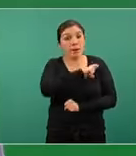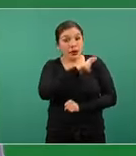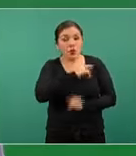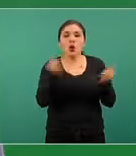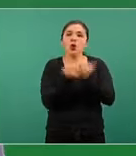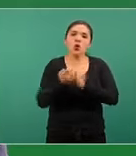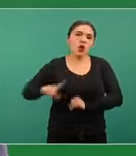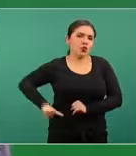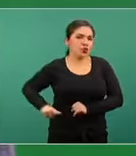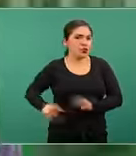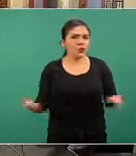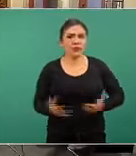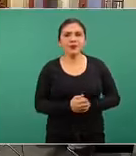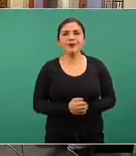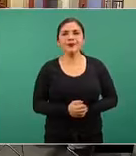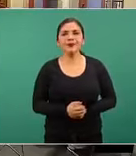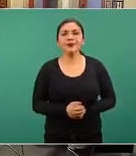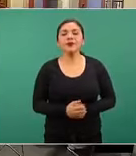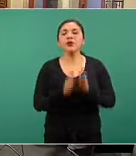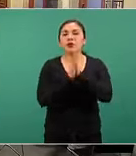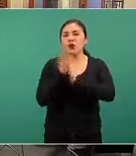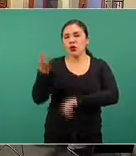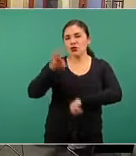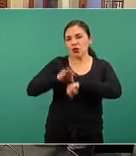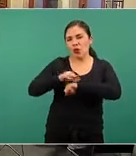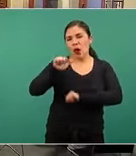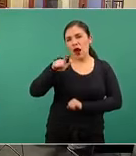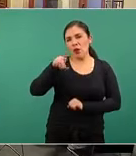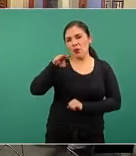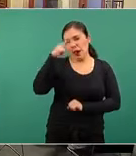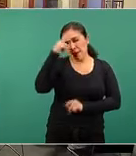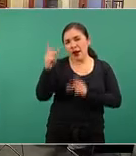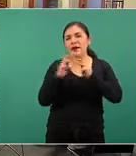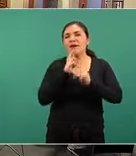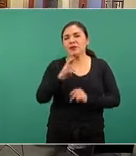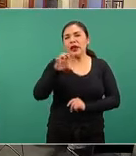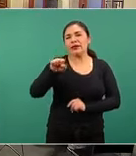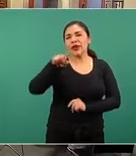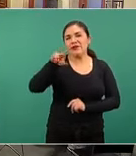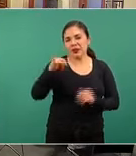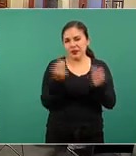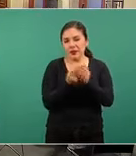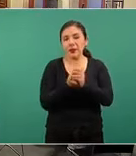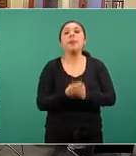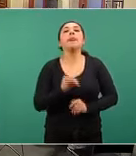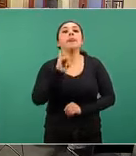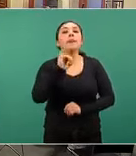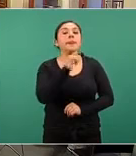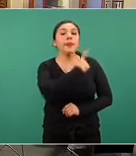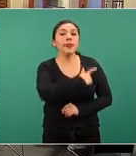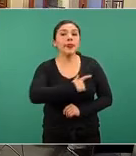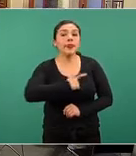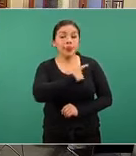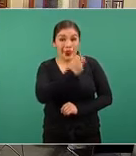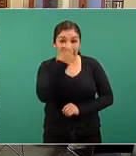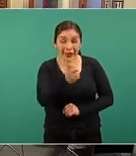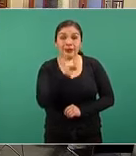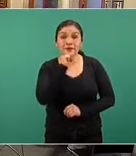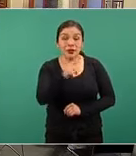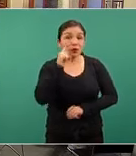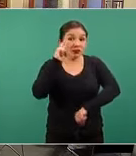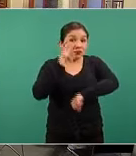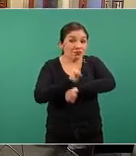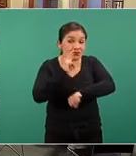el sector privado. Le pido al doctor Alomías y conteste a de los CESAVI. Sí, con mucho gusto. Precisamente el objetivo de la